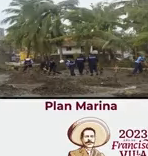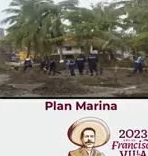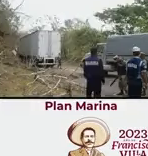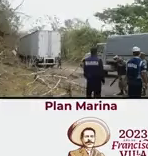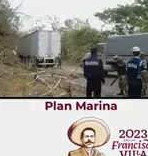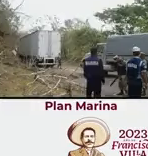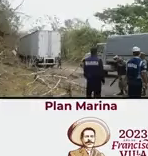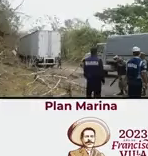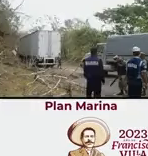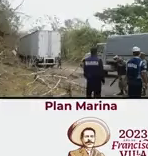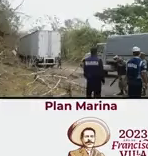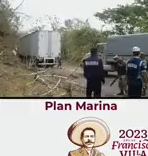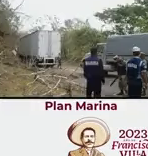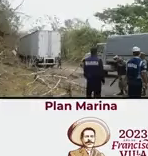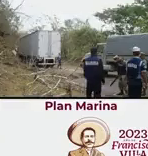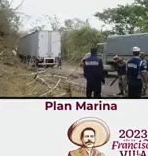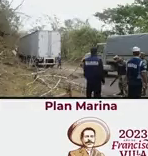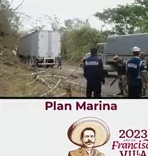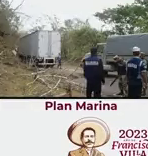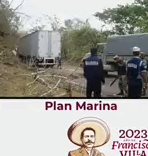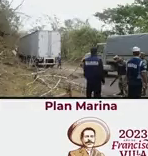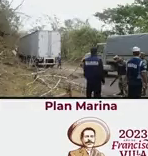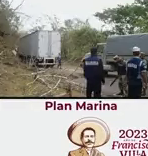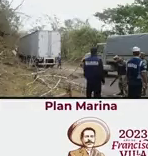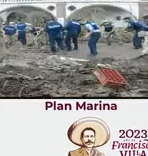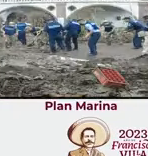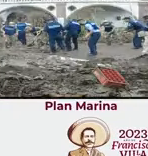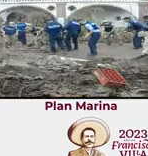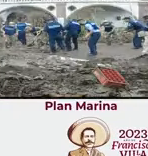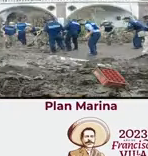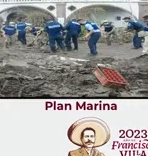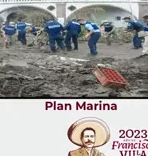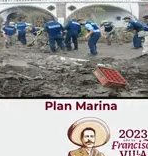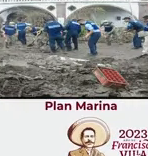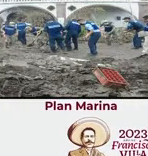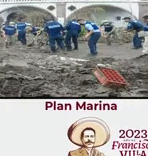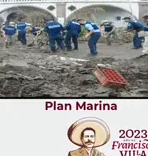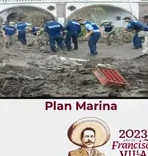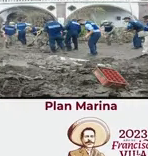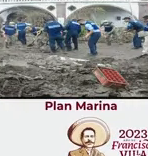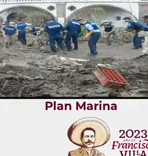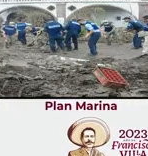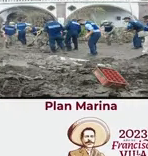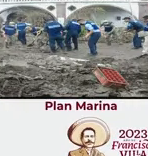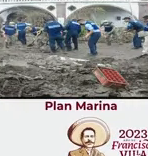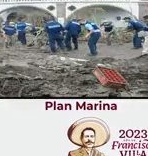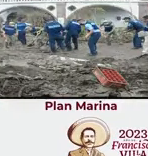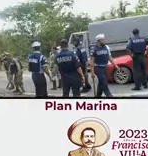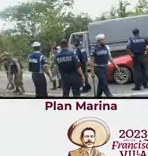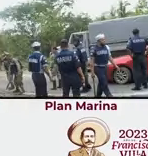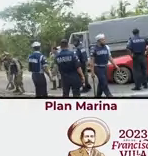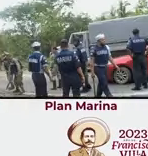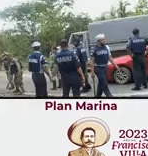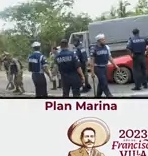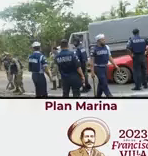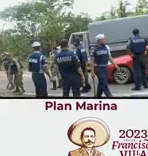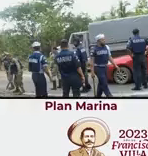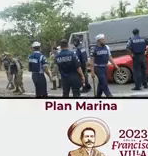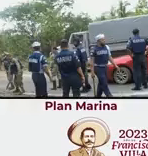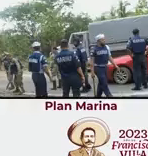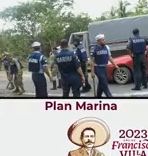atendiendo huracanes, lluvias, fuertes, sismos, incendios forestales y urbanos,